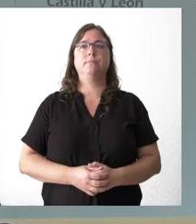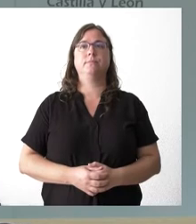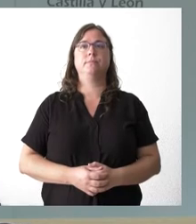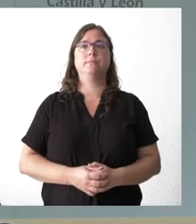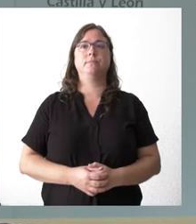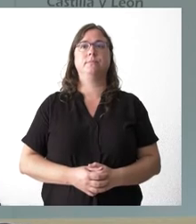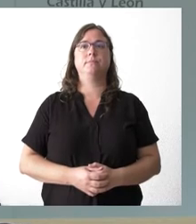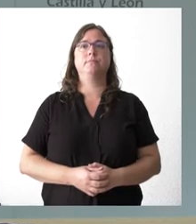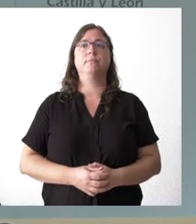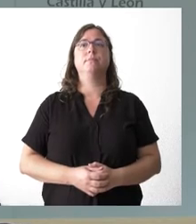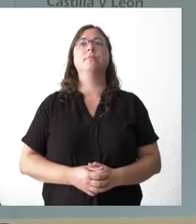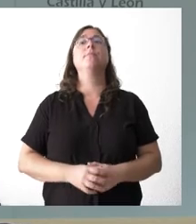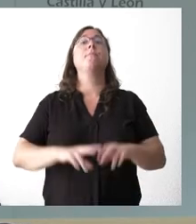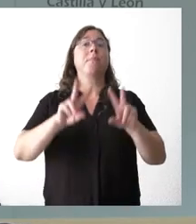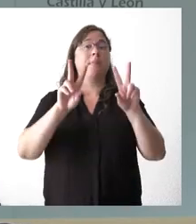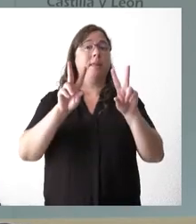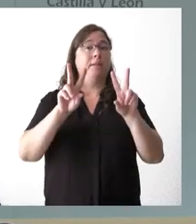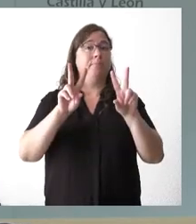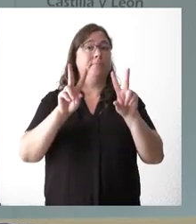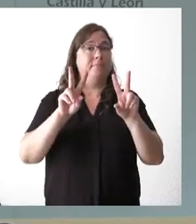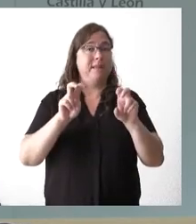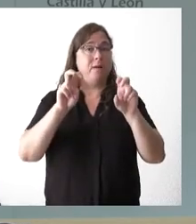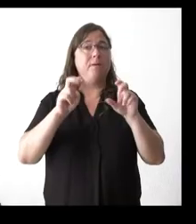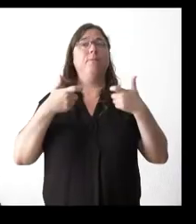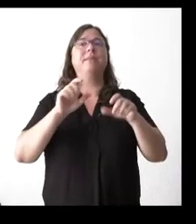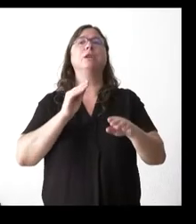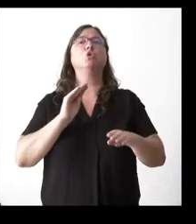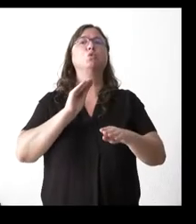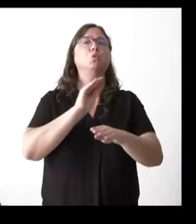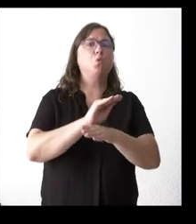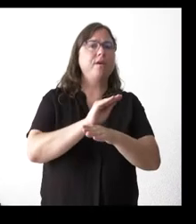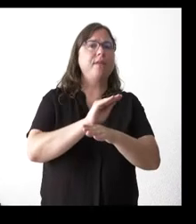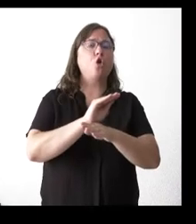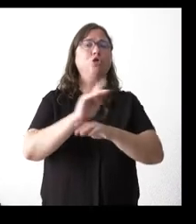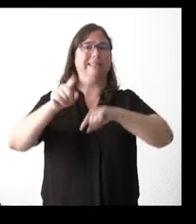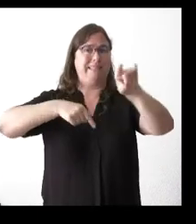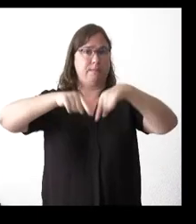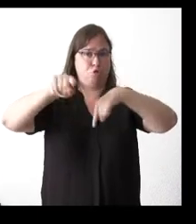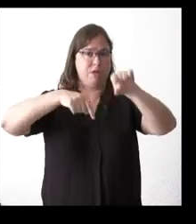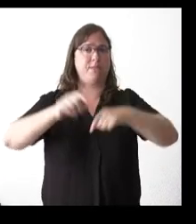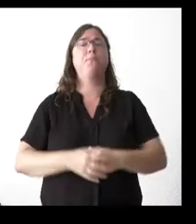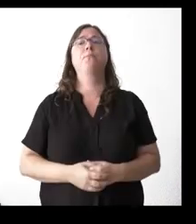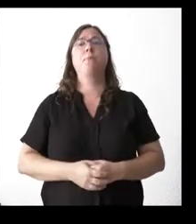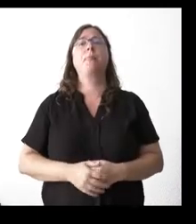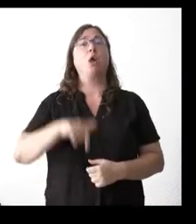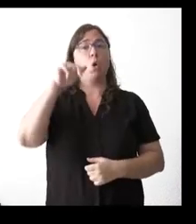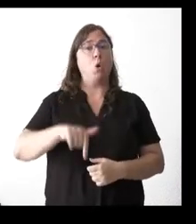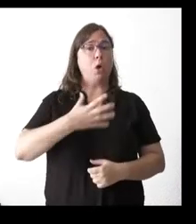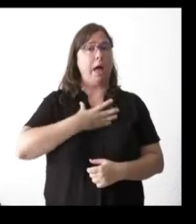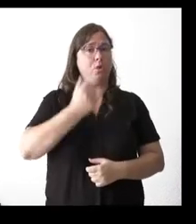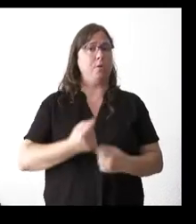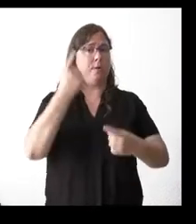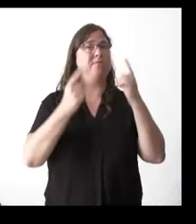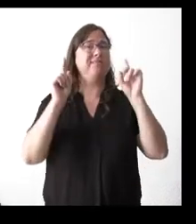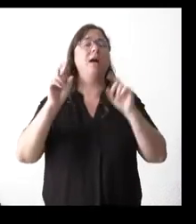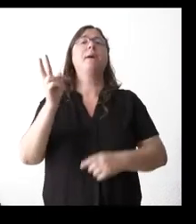En relación con la subvención al transporte, hoy desde algunos ayuntamientos, concretamente el de